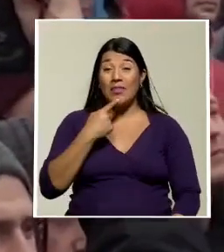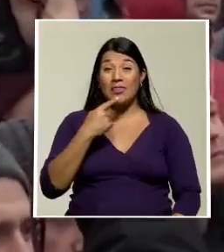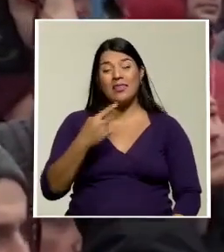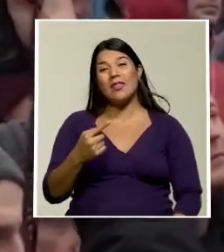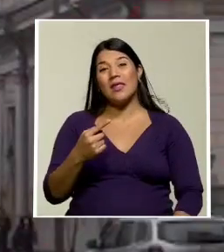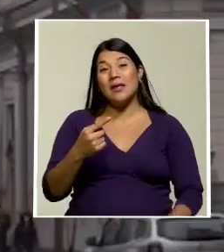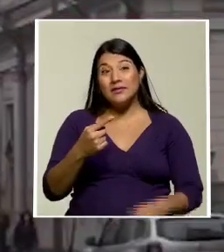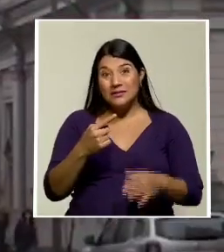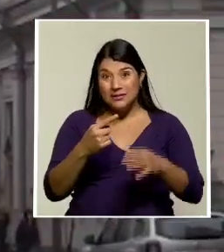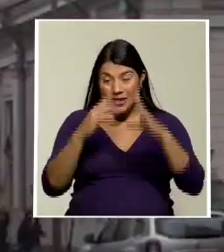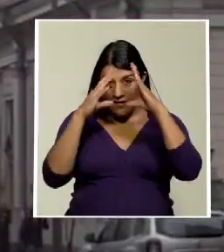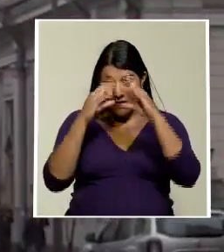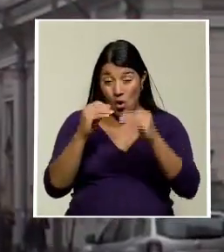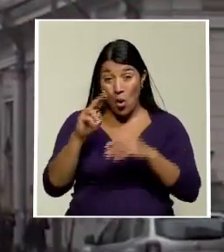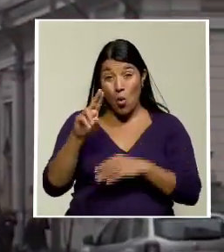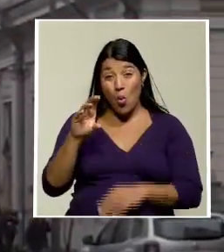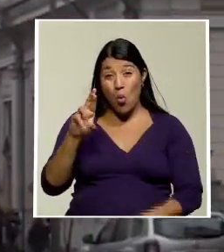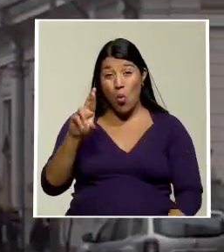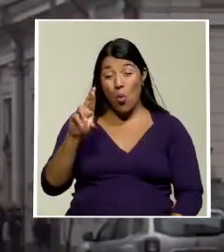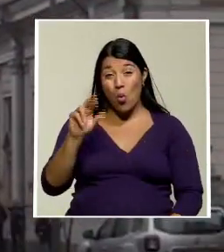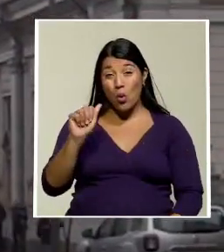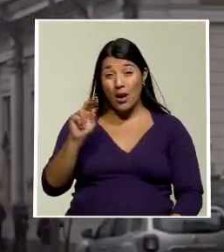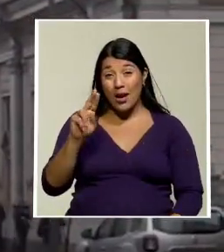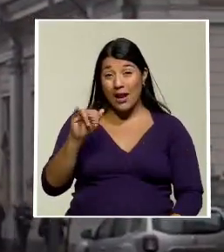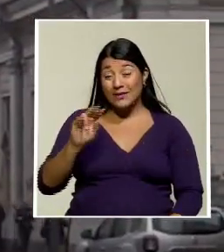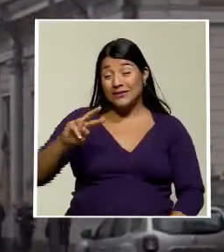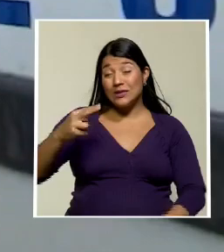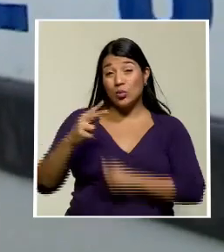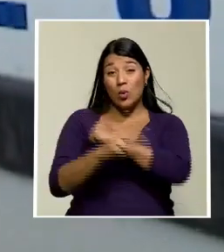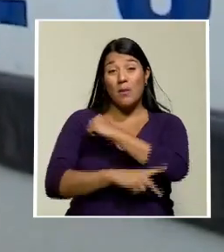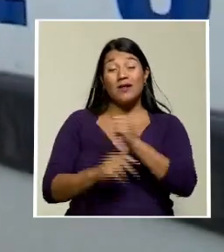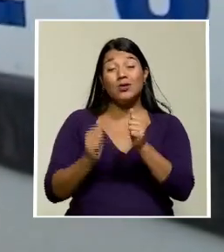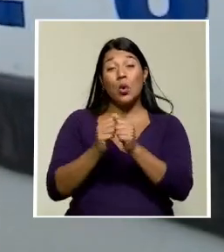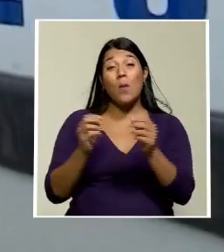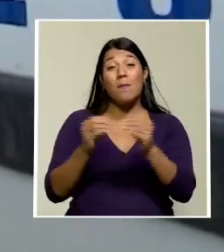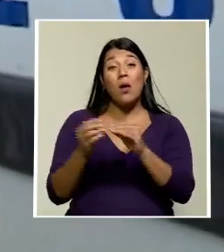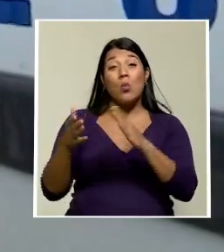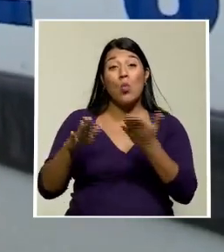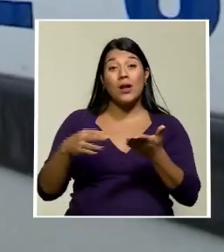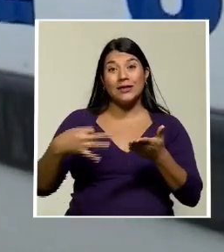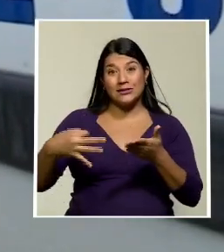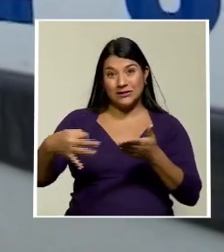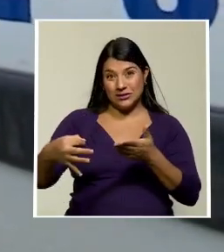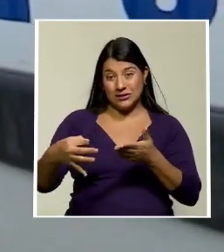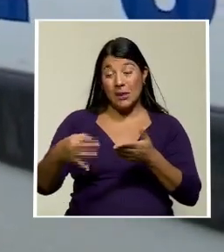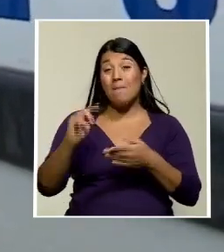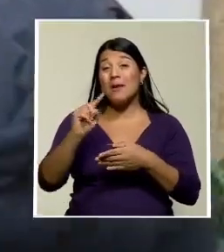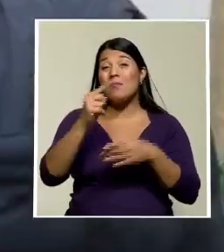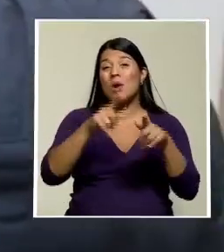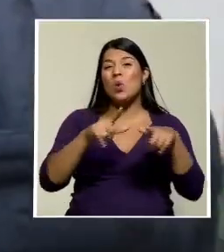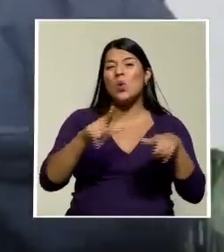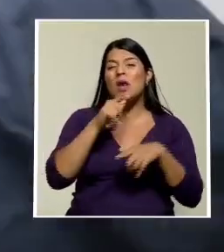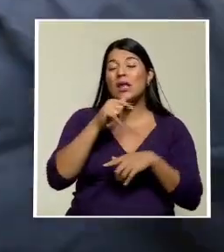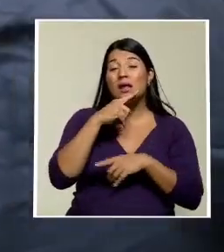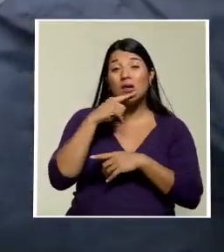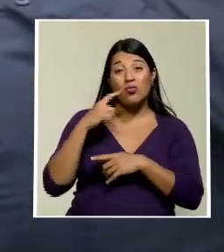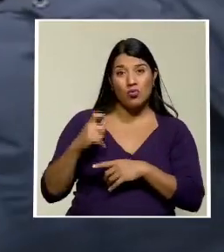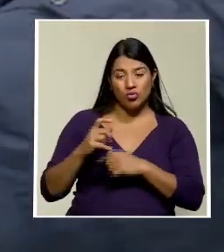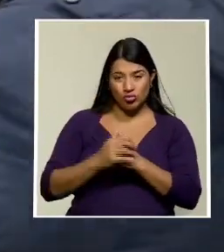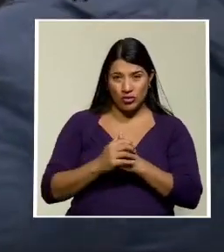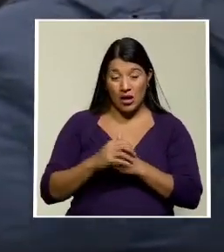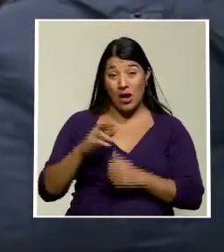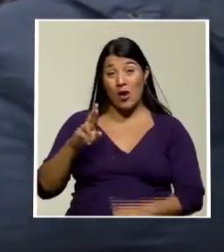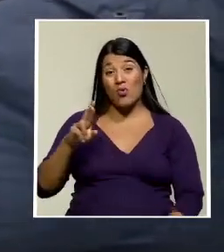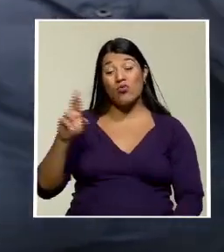Worldometer Ucrania es el segundo país de más fallecimientos diarios solo por detrás de Rusia la situación se agrava a su vez en la República Checa